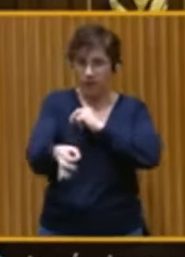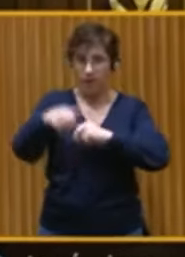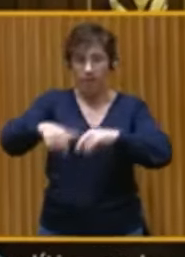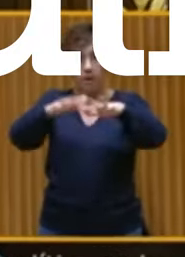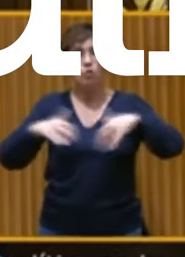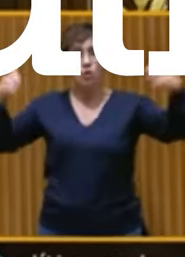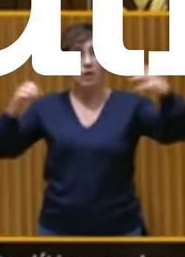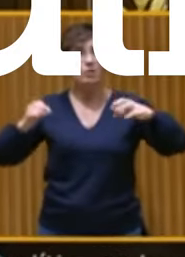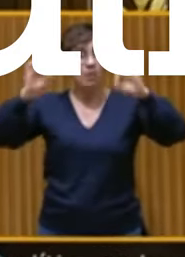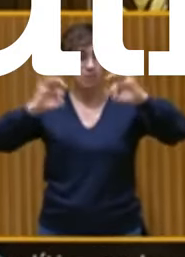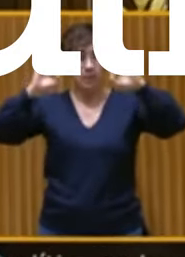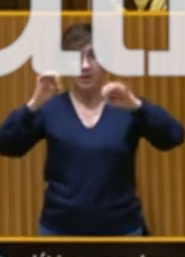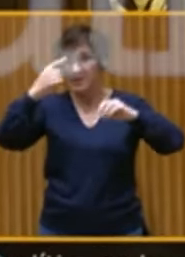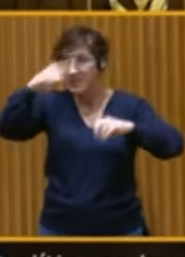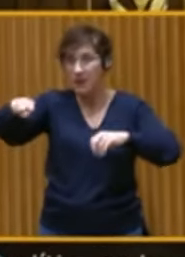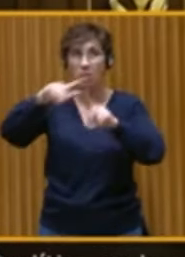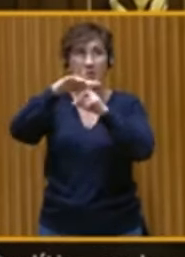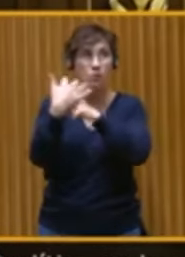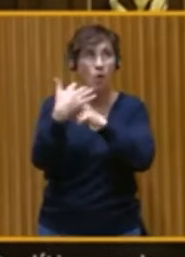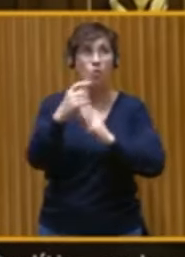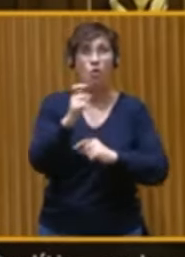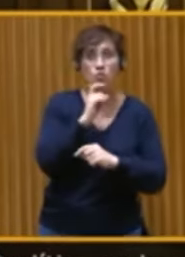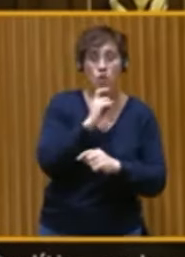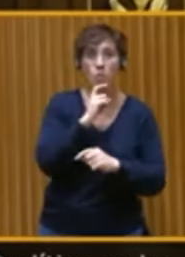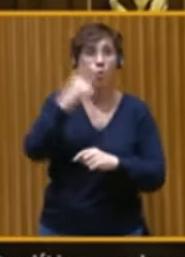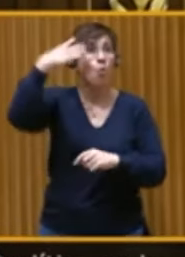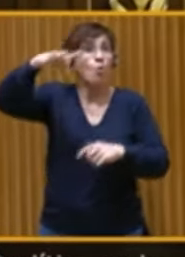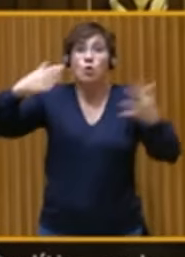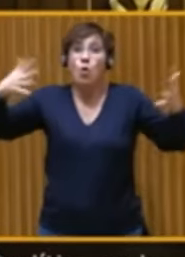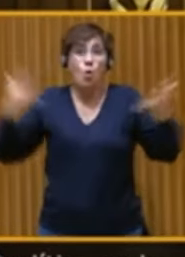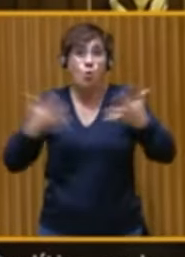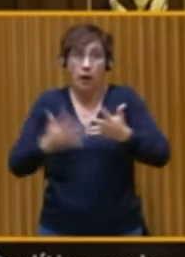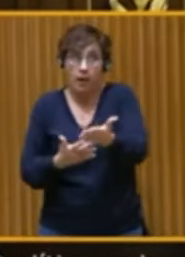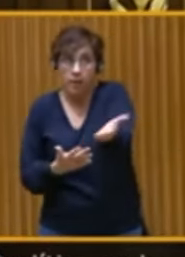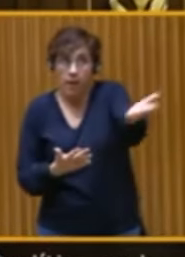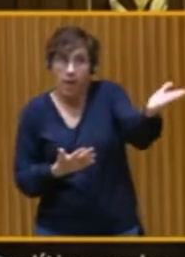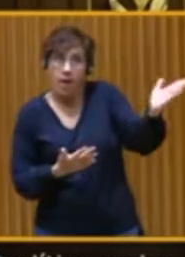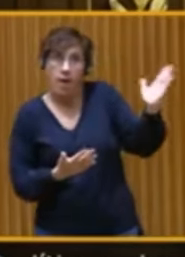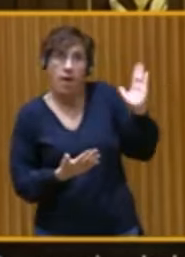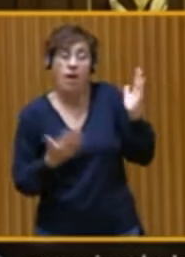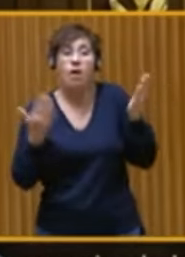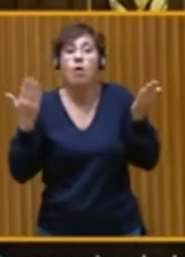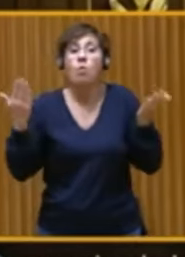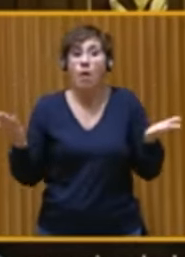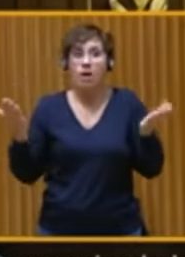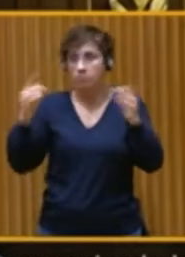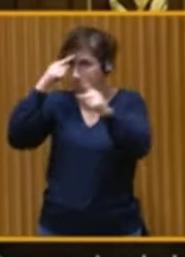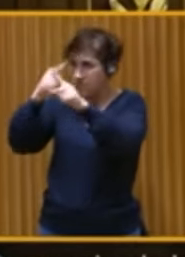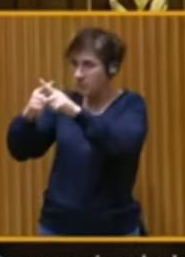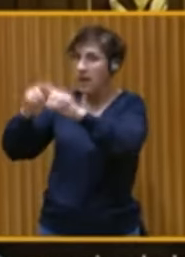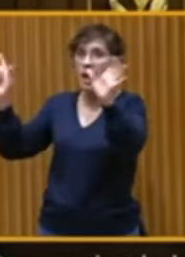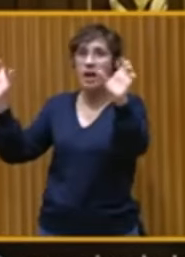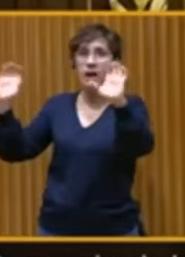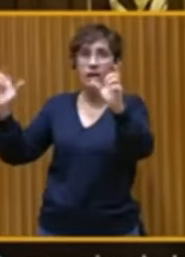donde ya conociendo la dimensión de la tragedia, la única urgencia de sus señorías fue la radiotelevisión española.